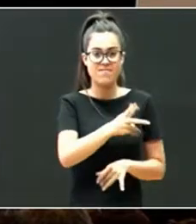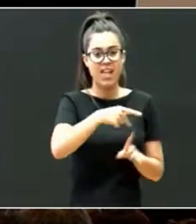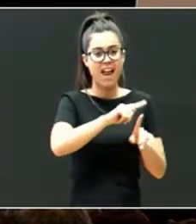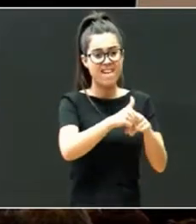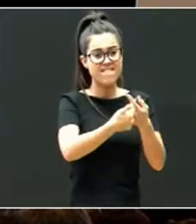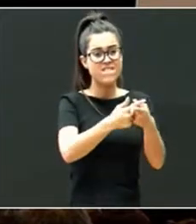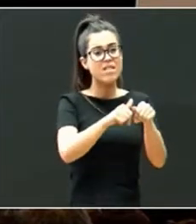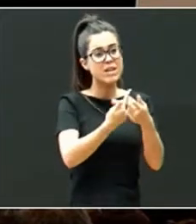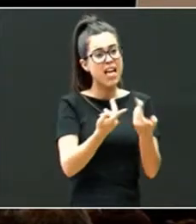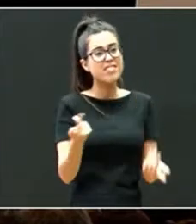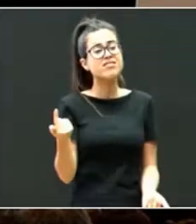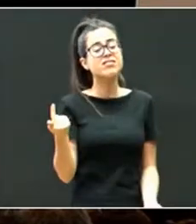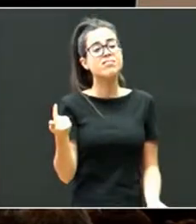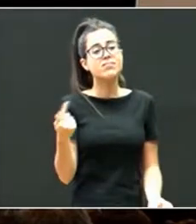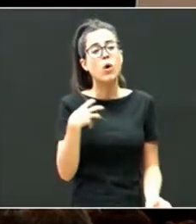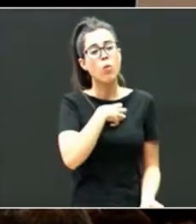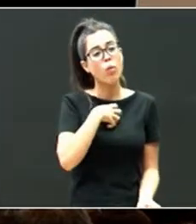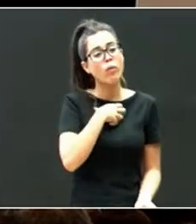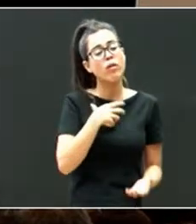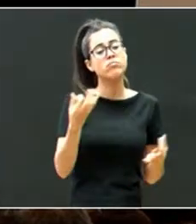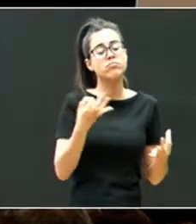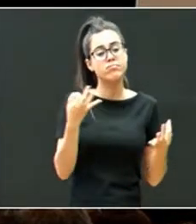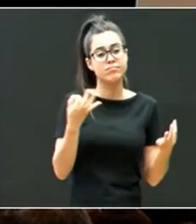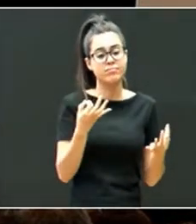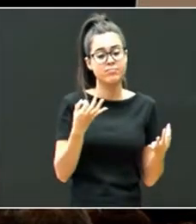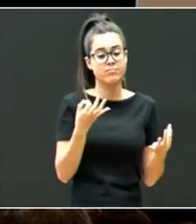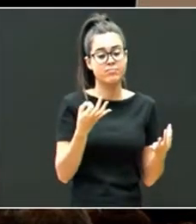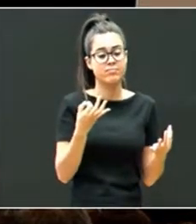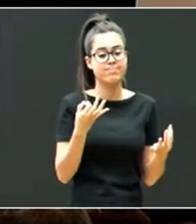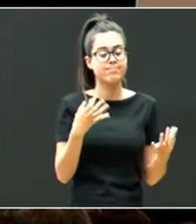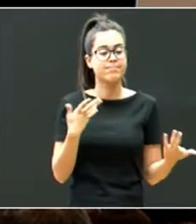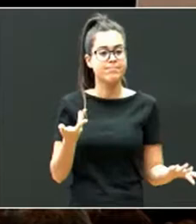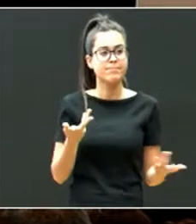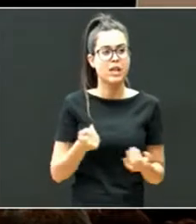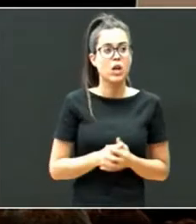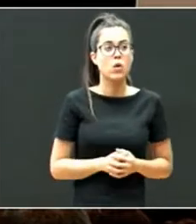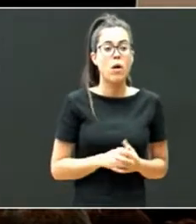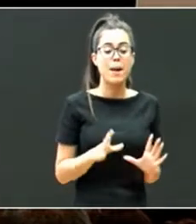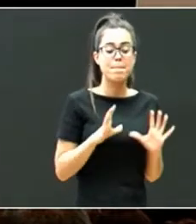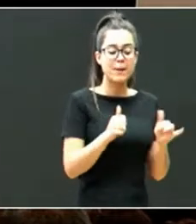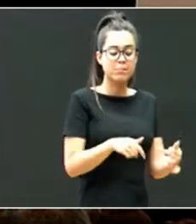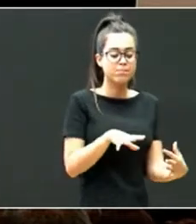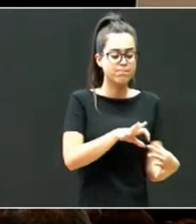fundamentales. Lograr el vínculo, por lo menos un primer vínculo inicial,